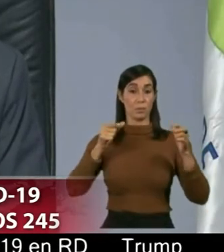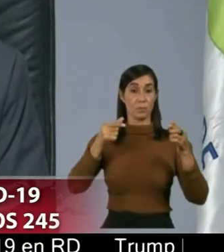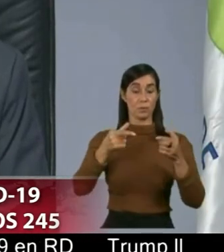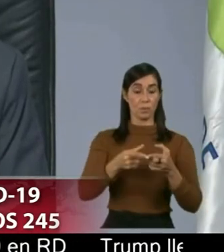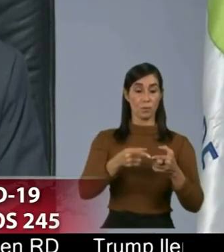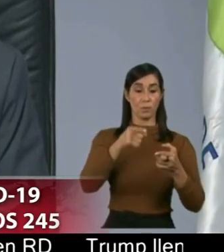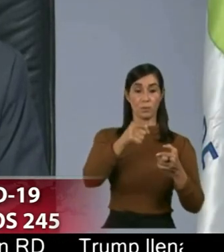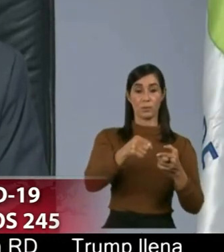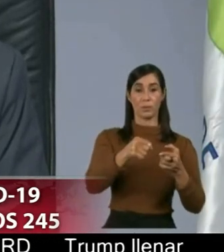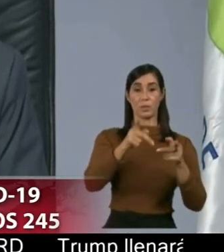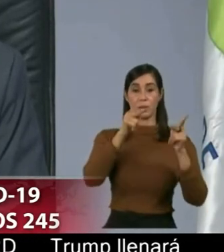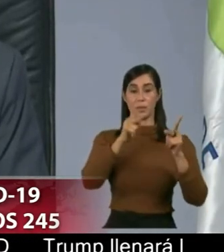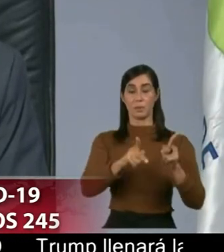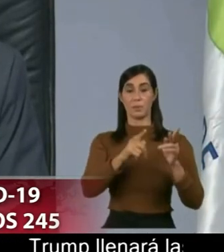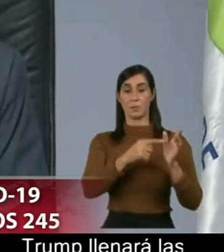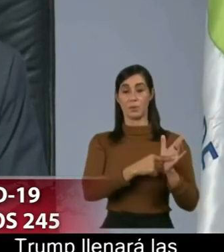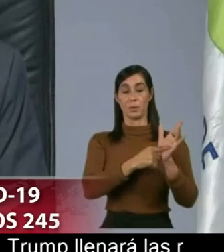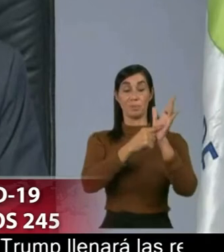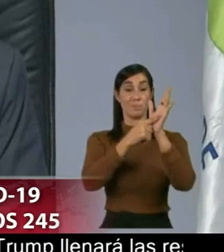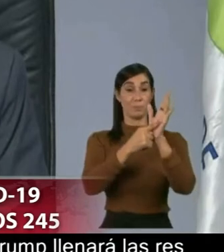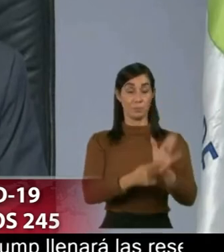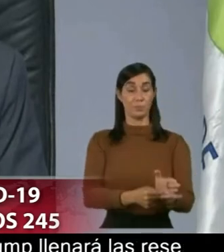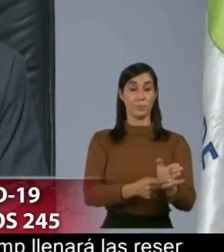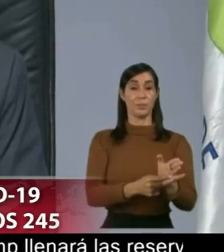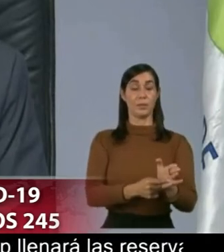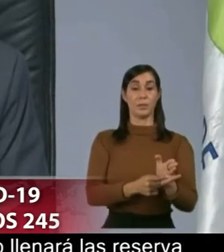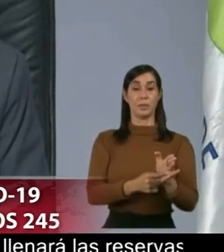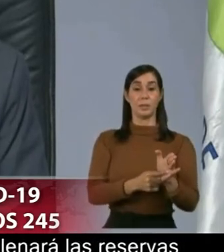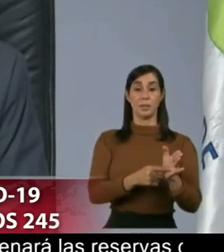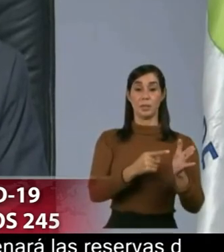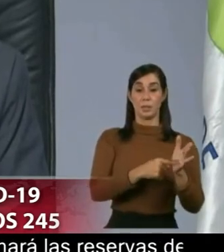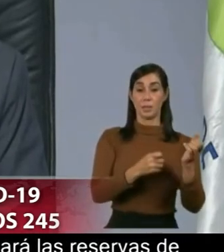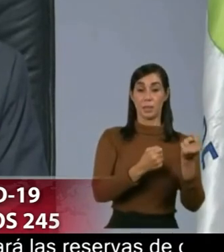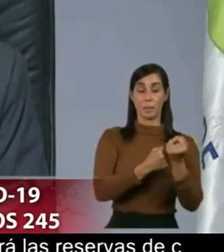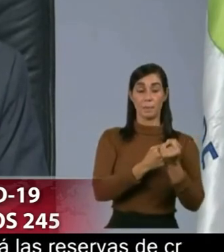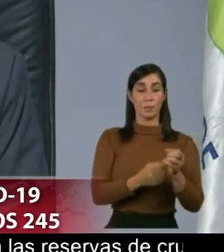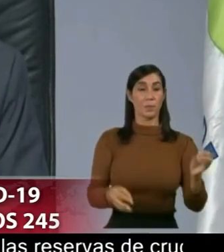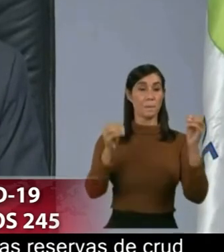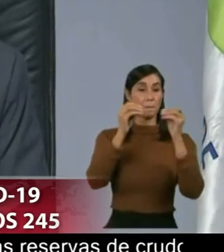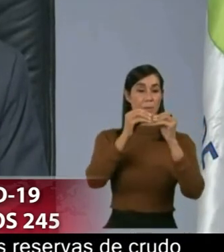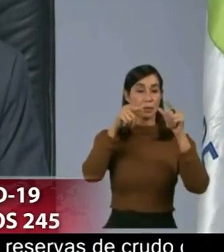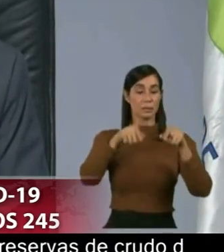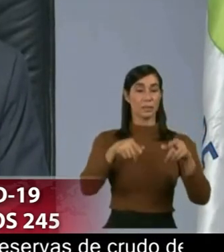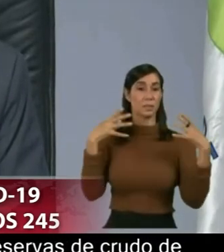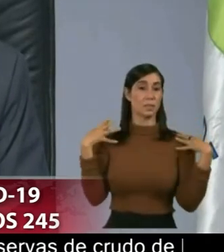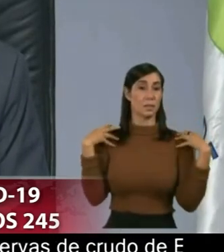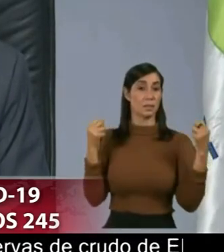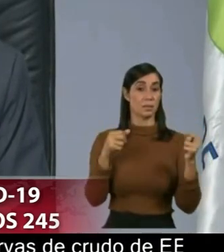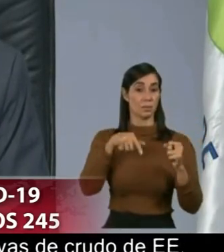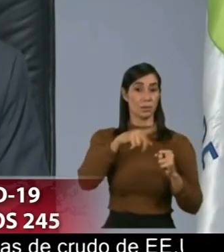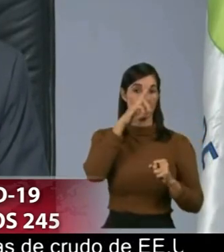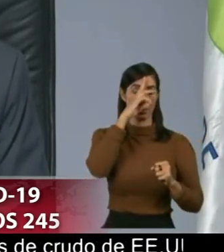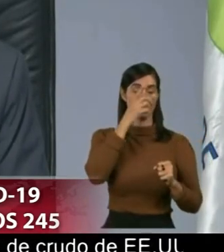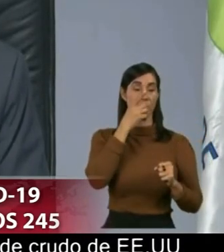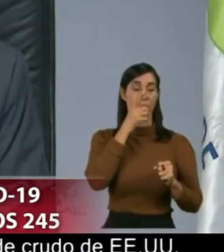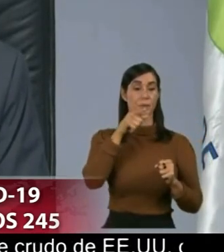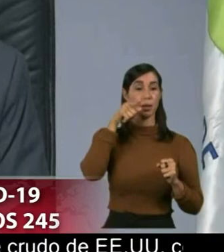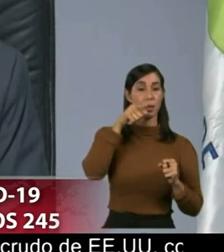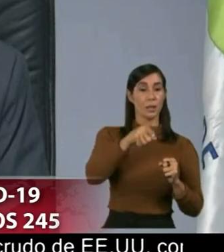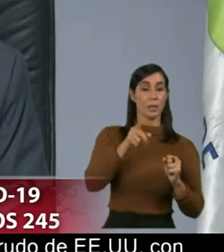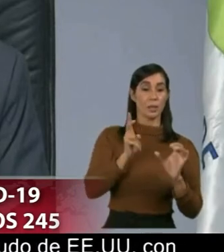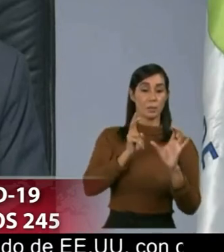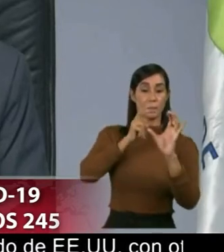actores más representativos de la salud del país y aquellos más